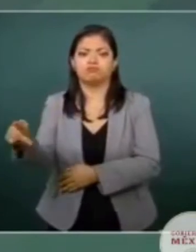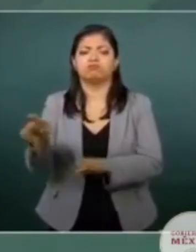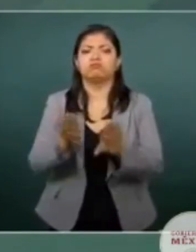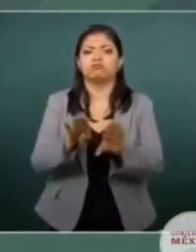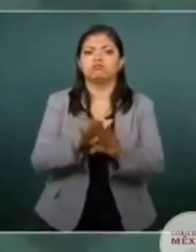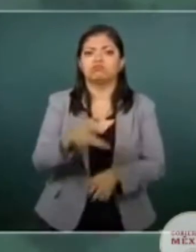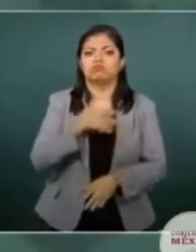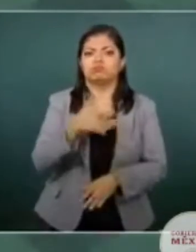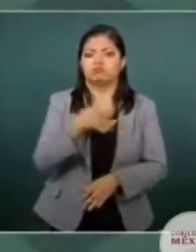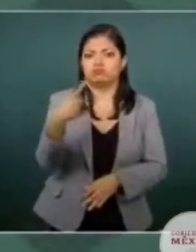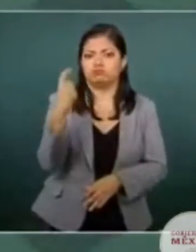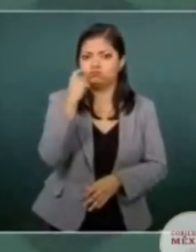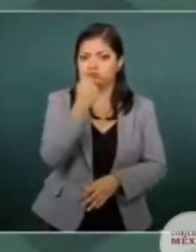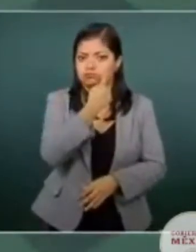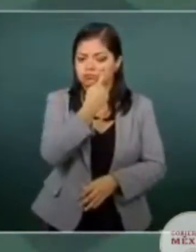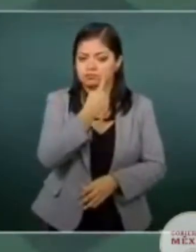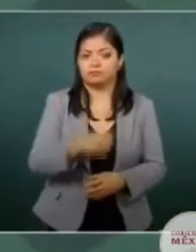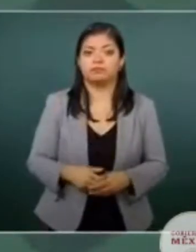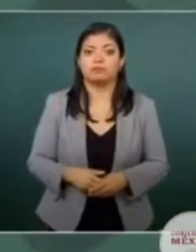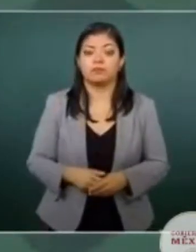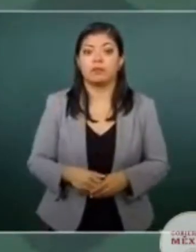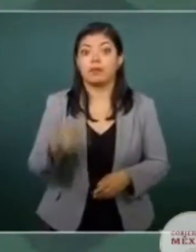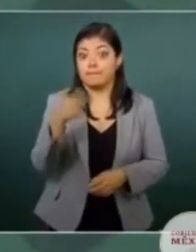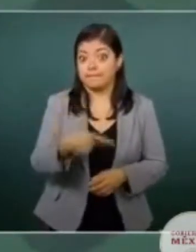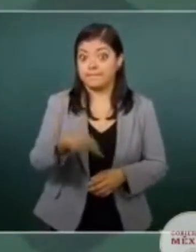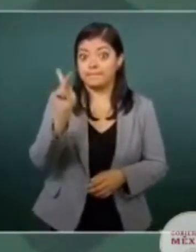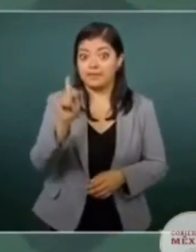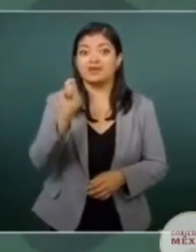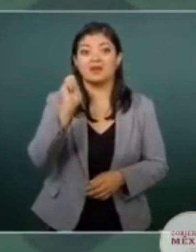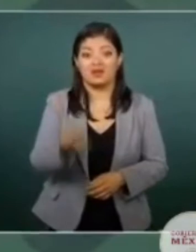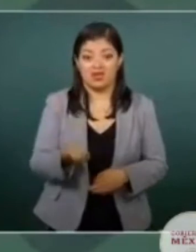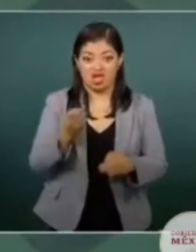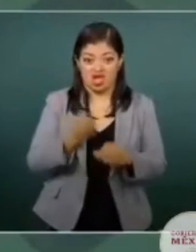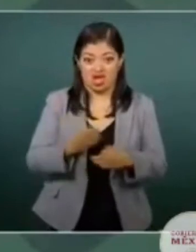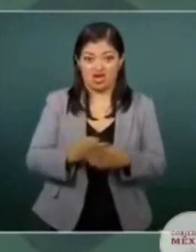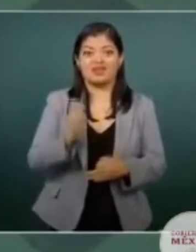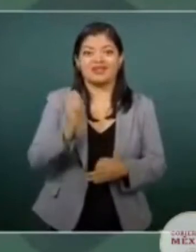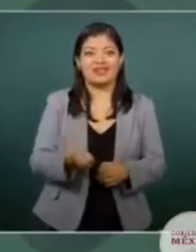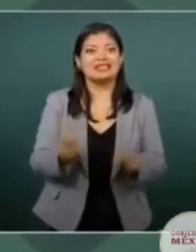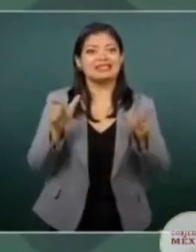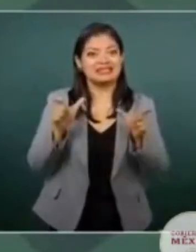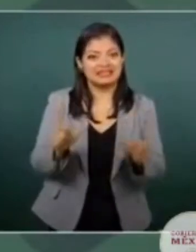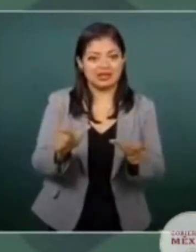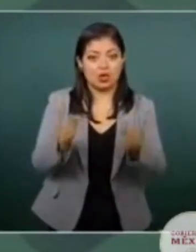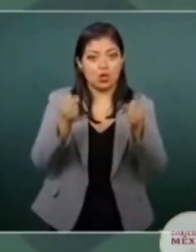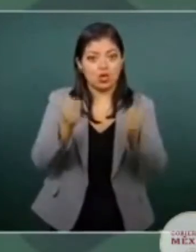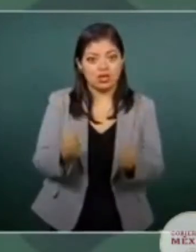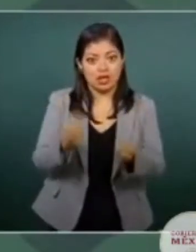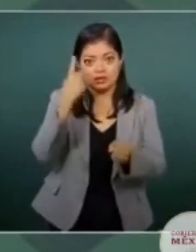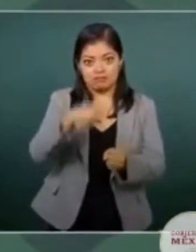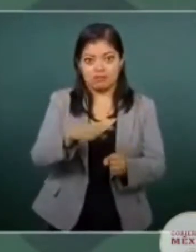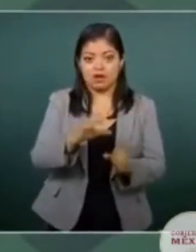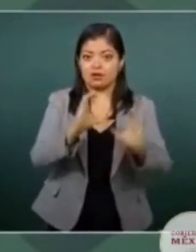Sin embargo, en asuntos como este, que tiene que ver con la seguridad del pueblo, con